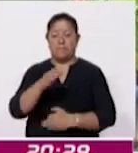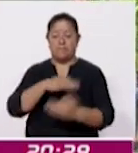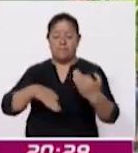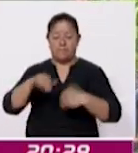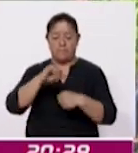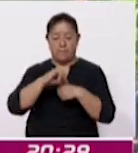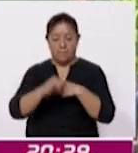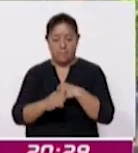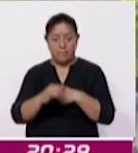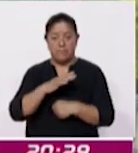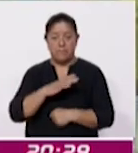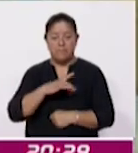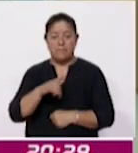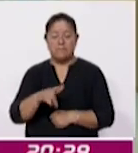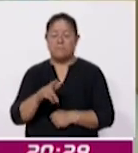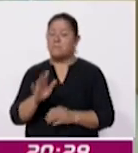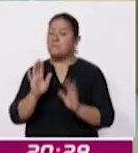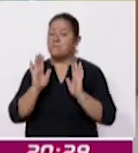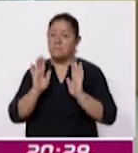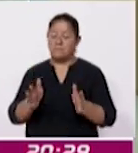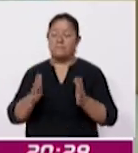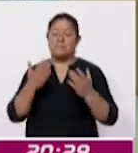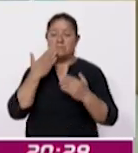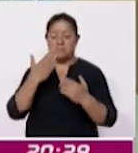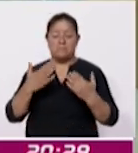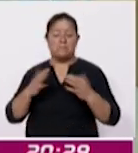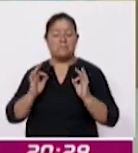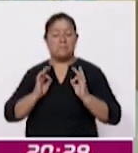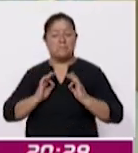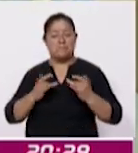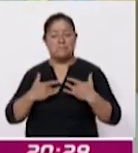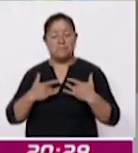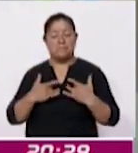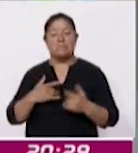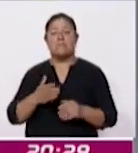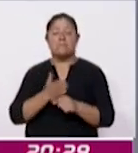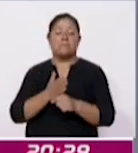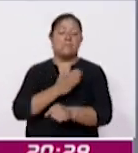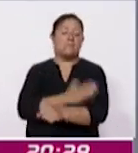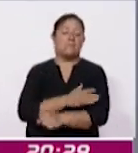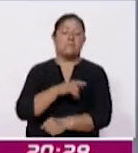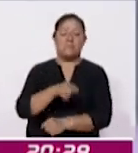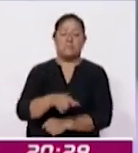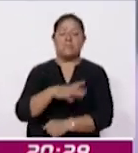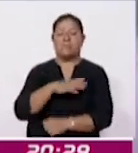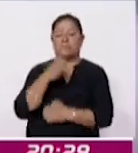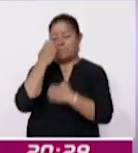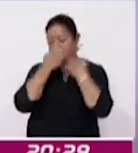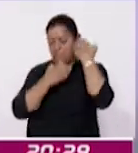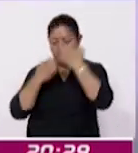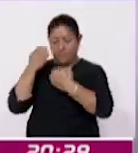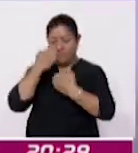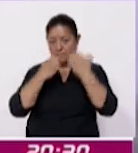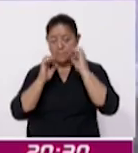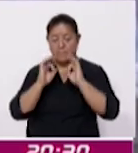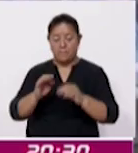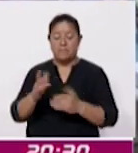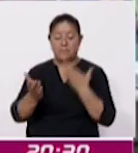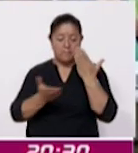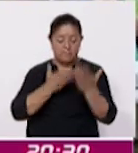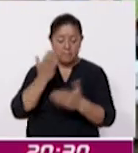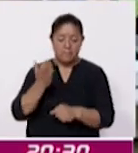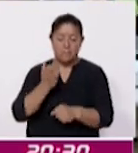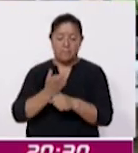fueron realizadas sin incidentes, ya que previamente se les realizó a los pacientes una valoración integral con estudios de